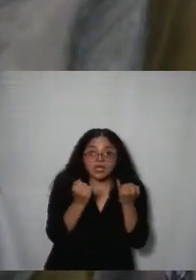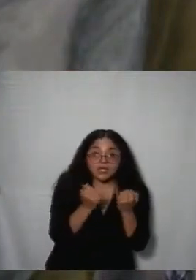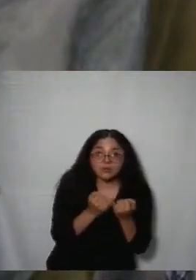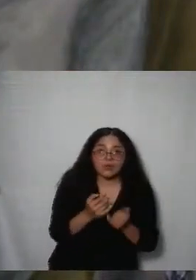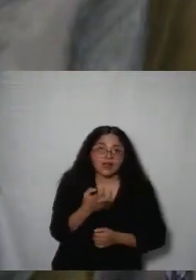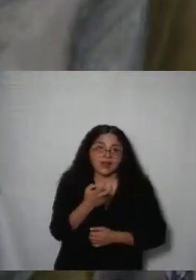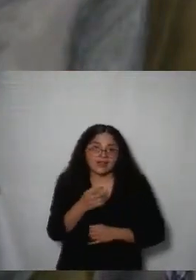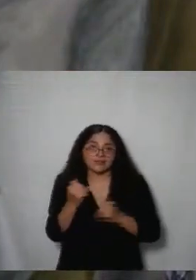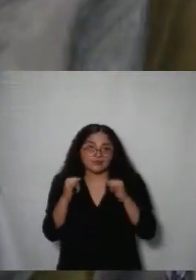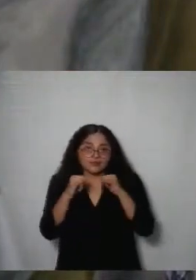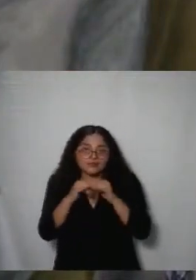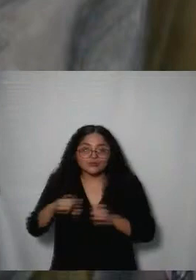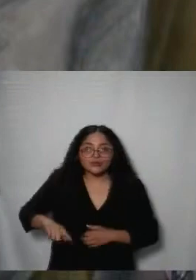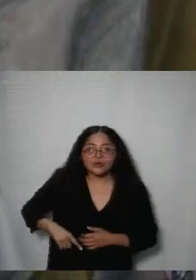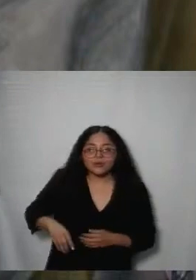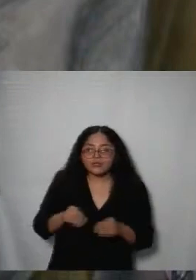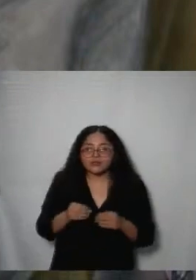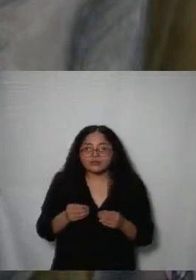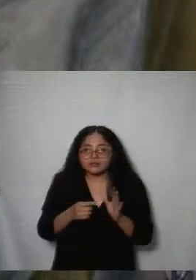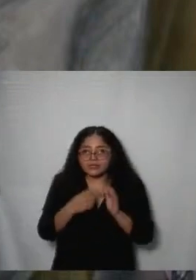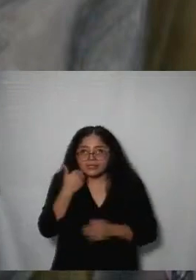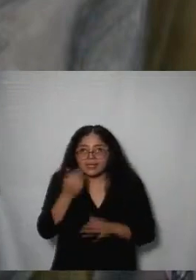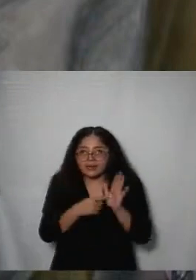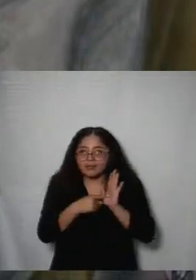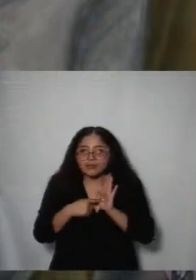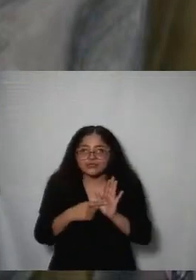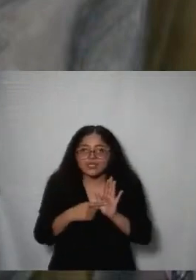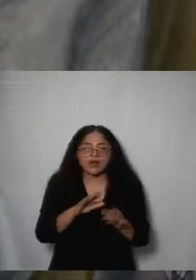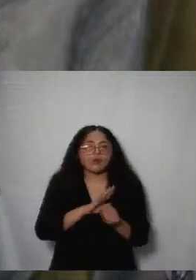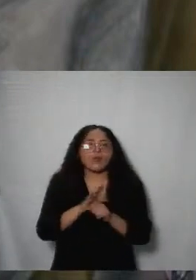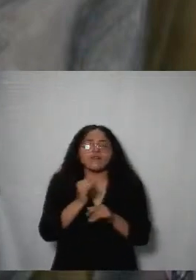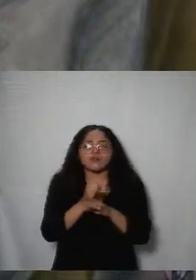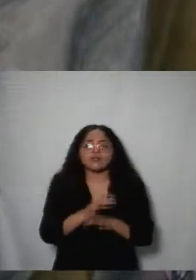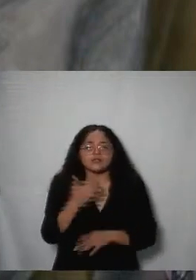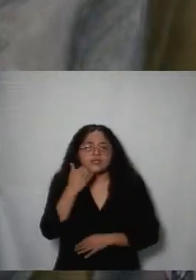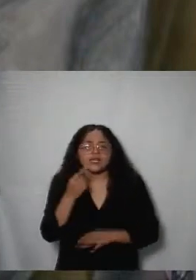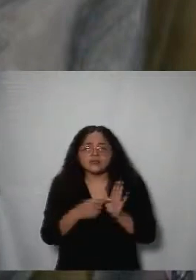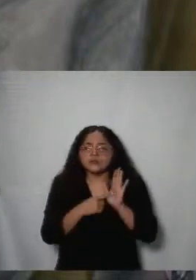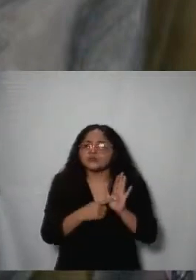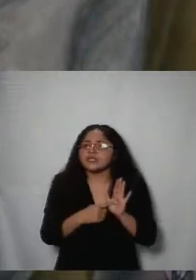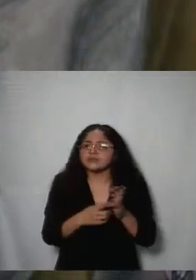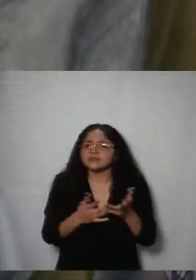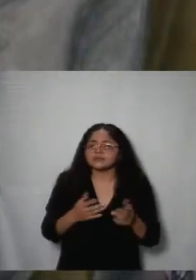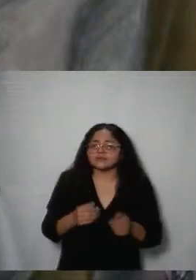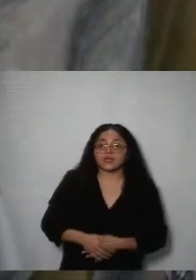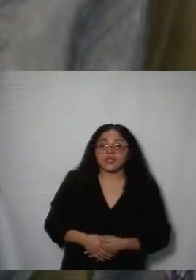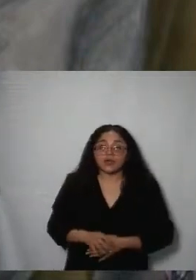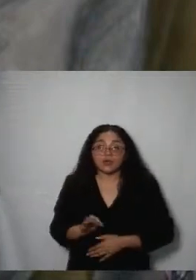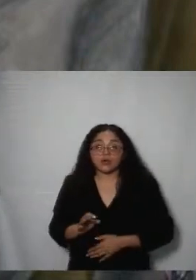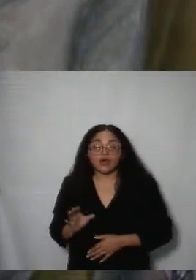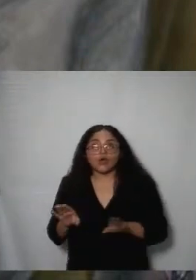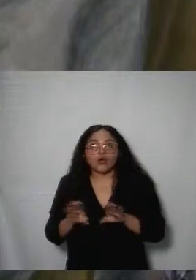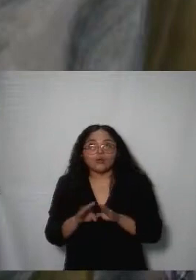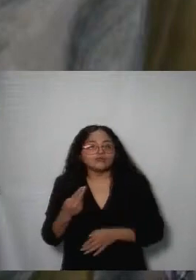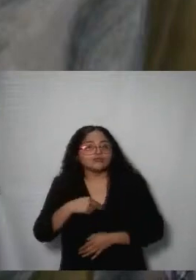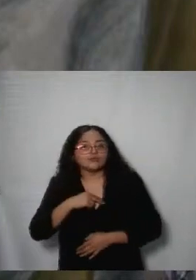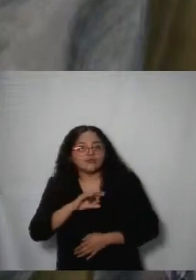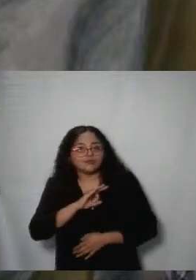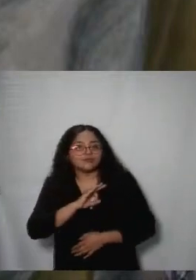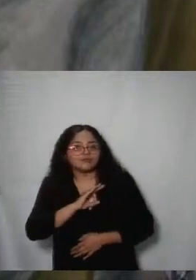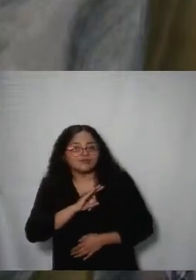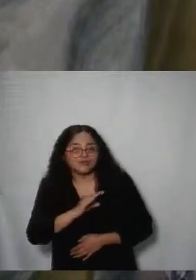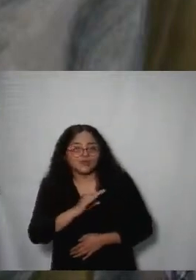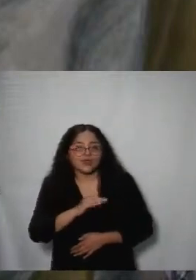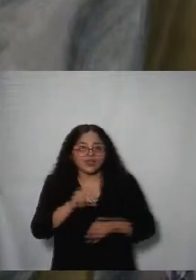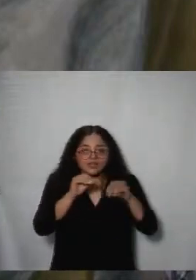pasa con los entes públicos qué información queremos dar a conocer de manera más amplia y cómo vamos a dar a conocer esta manera